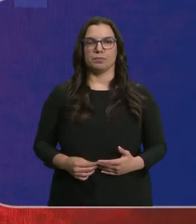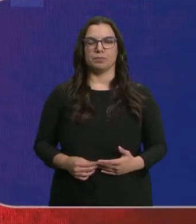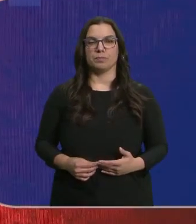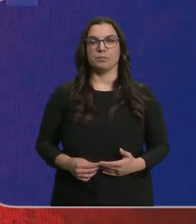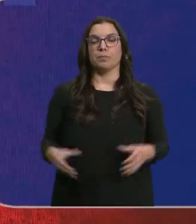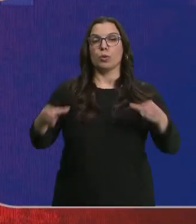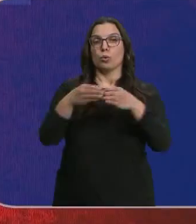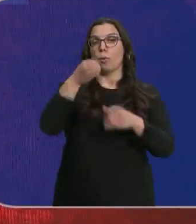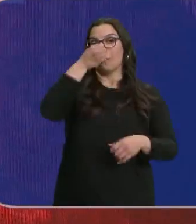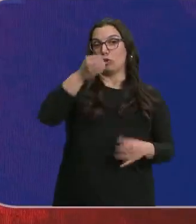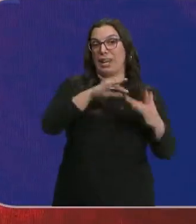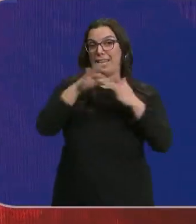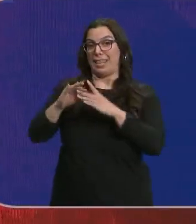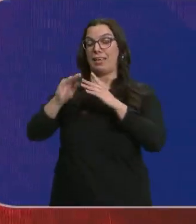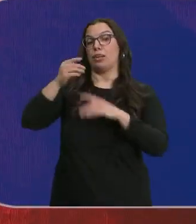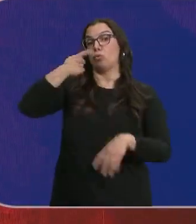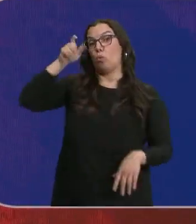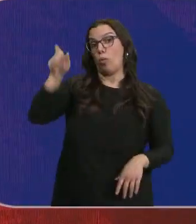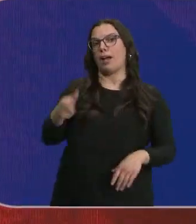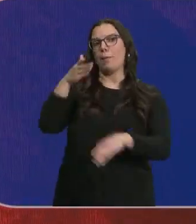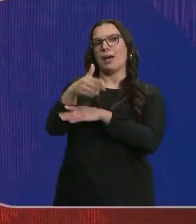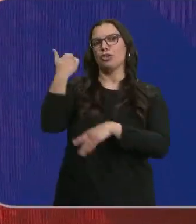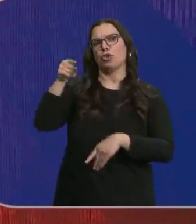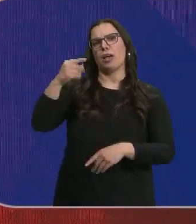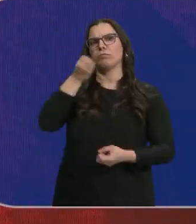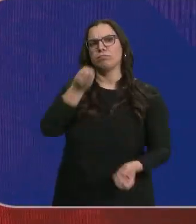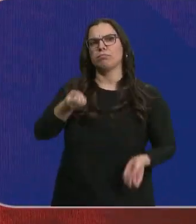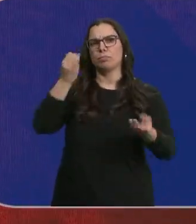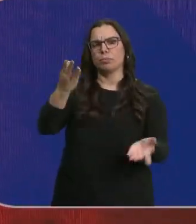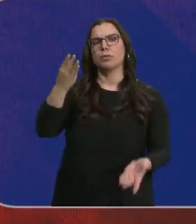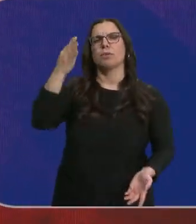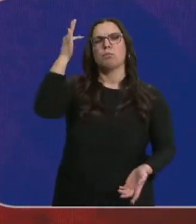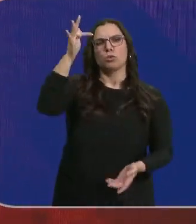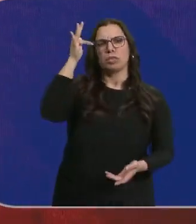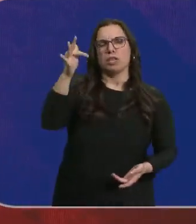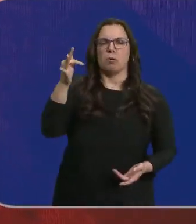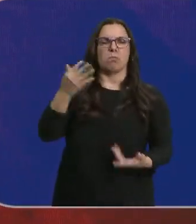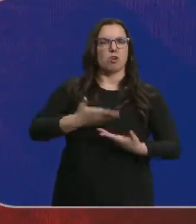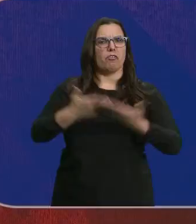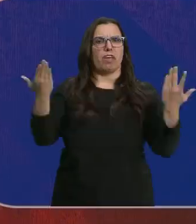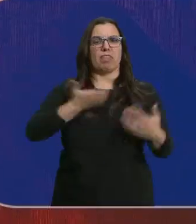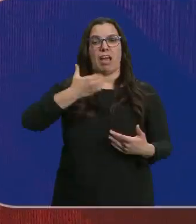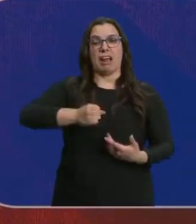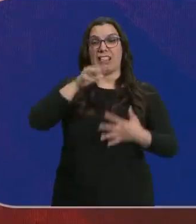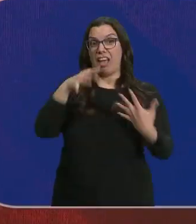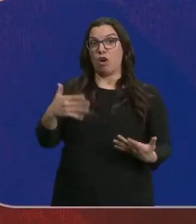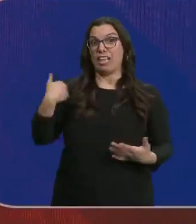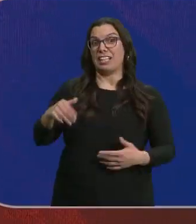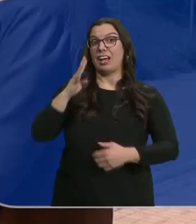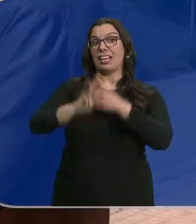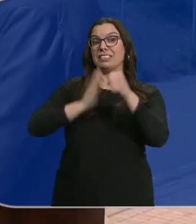El PSOE de Luis Tudanca es optimista en Soria y confía en un quinto mandato consecutivo para el actual alcalde, Carlos Martínez.